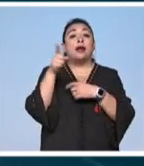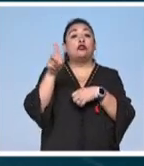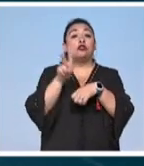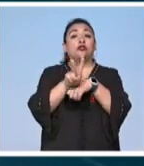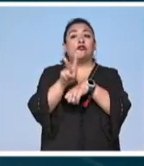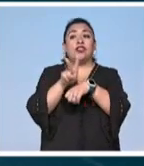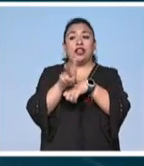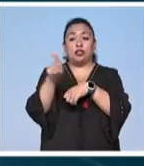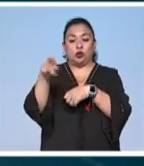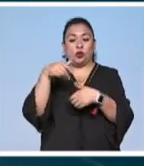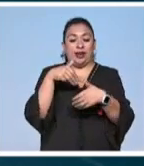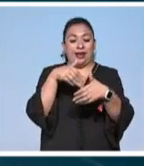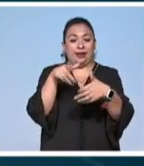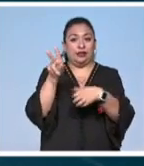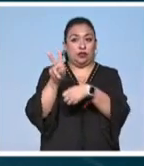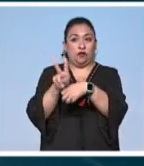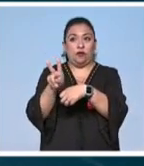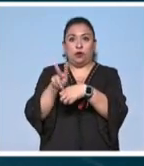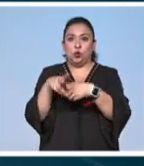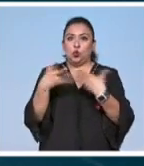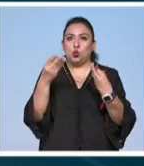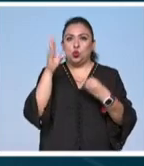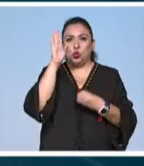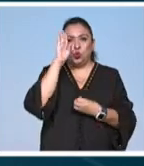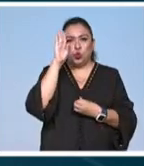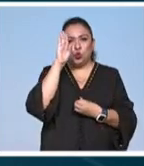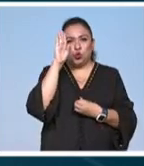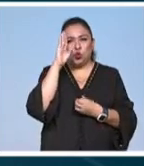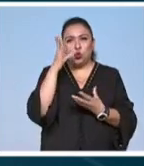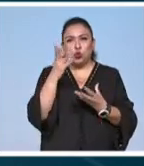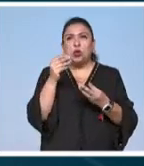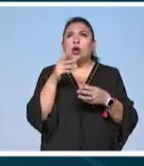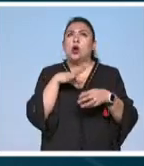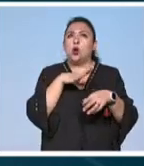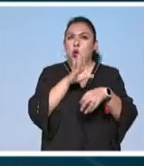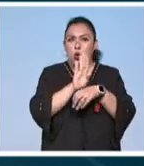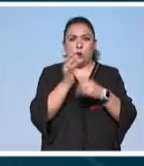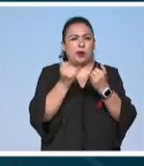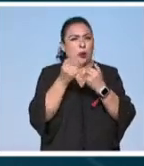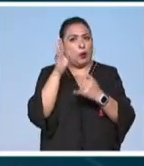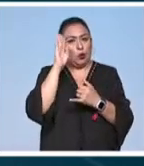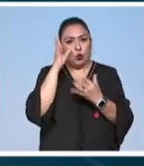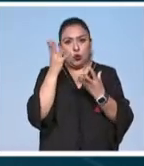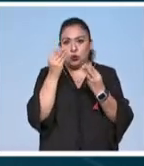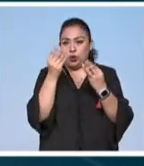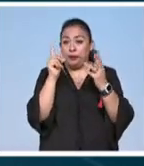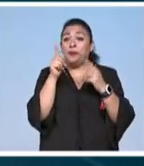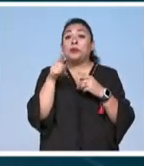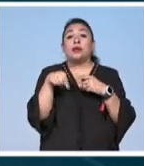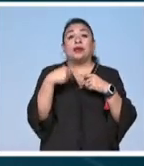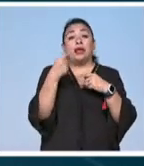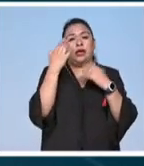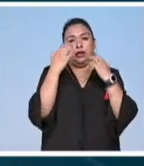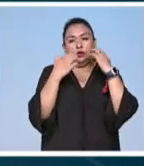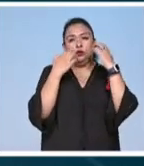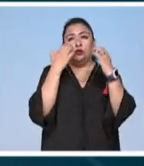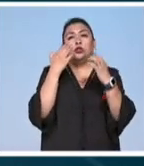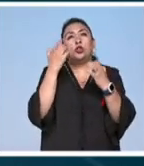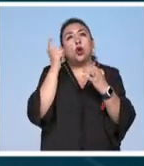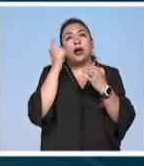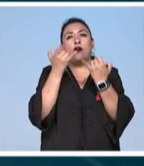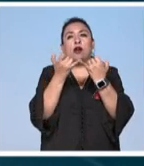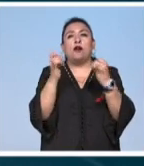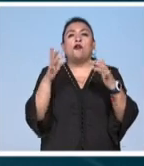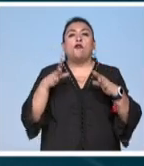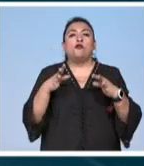así que el archivo de venezuela es gigante y el de colombia también la siguiente muestra que espera inaugurar